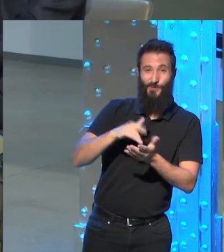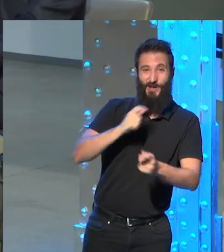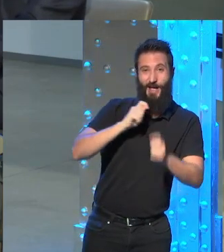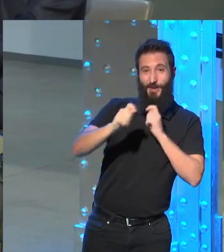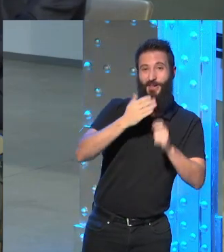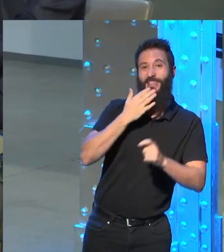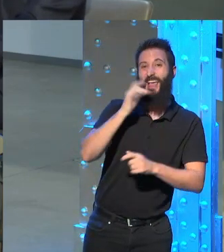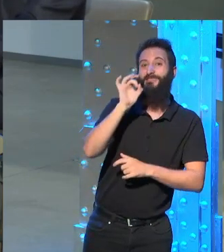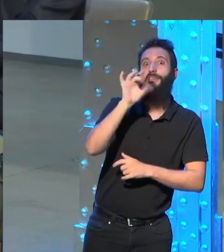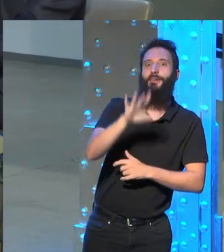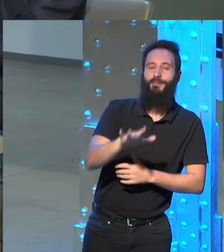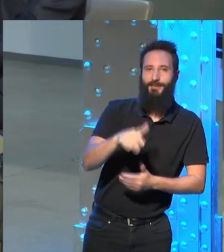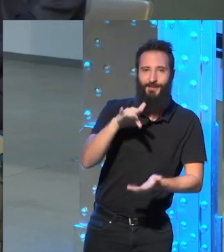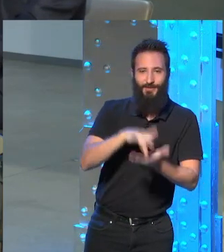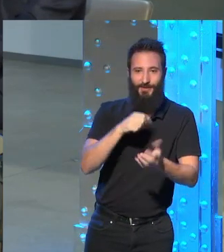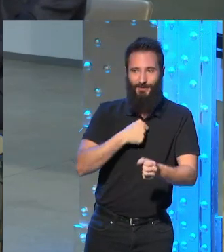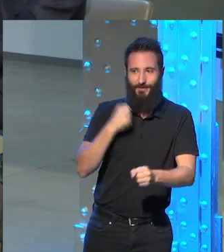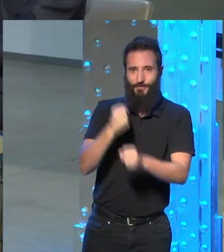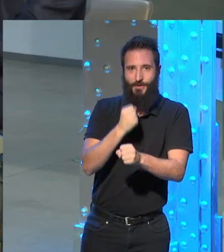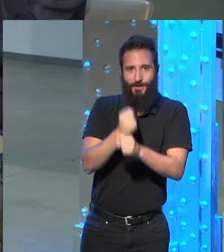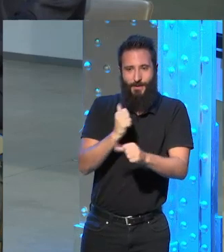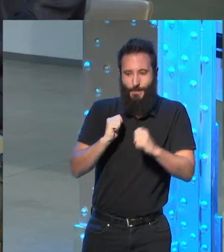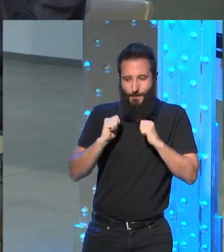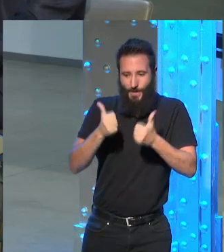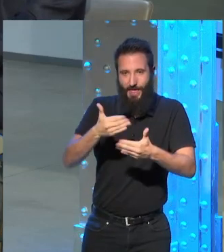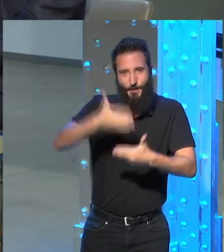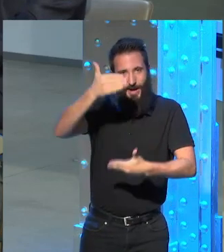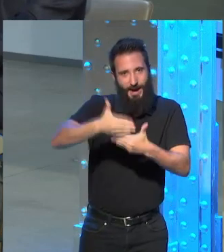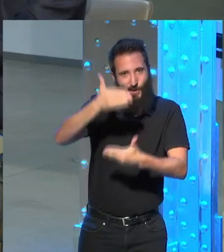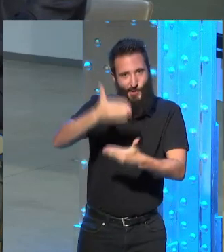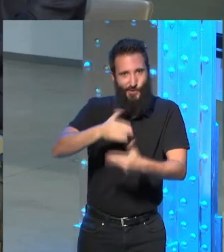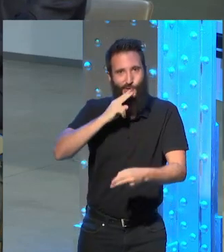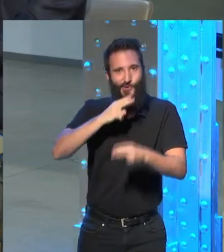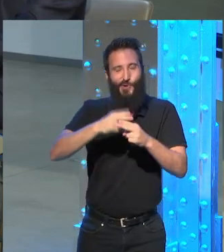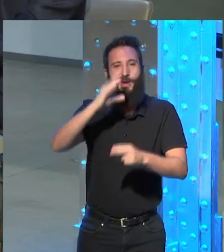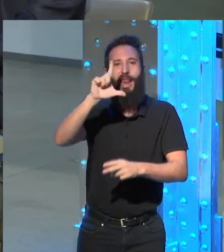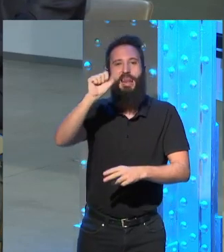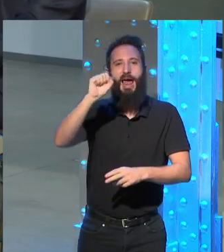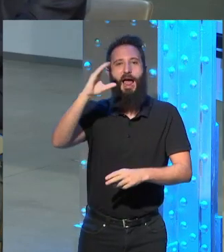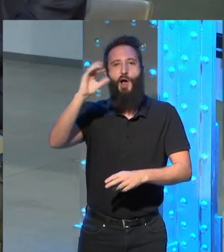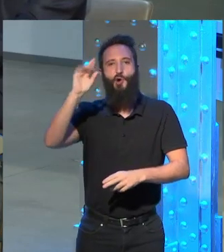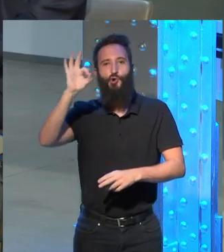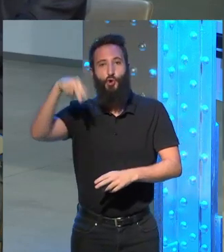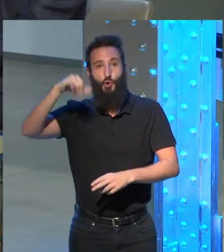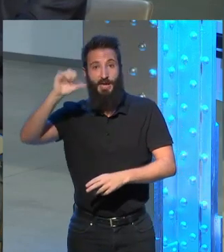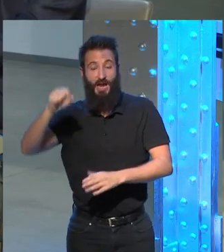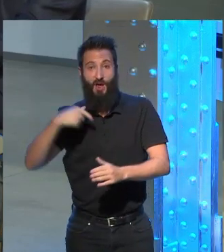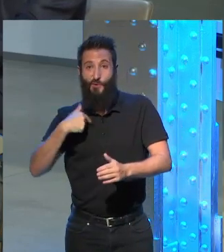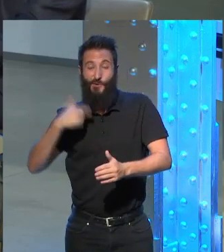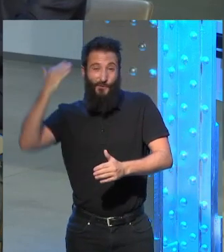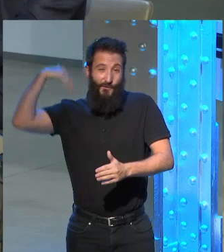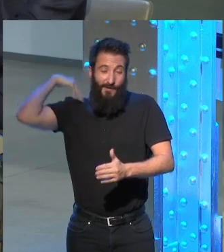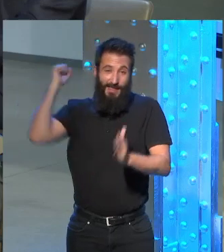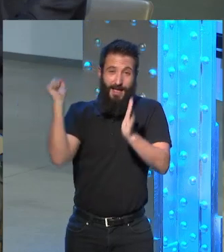sea cuando tenía 15 años que es cuando entré a trabajar en un periódico en el periódico La Crónica que había escrito un artículo